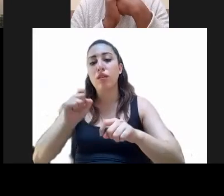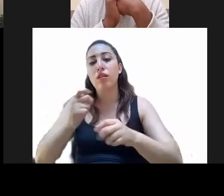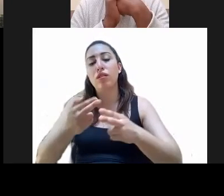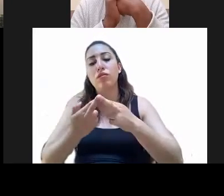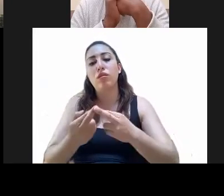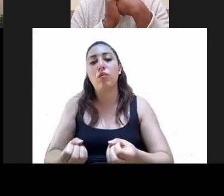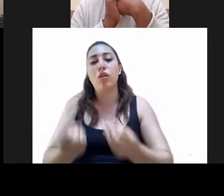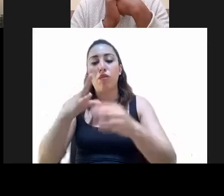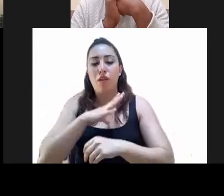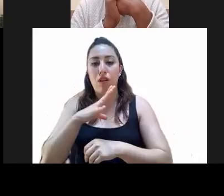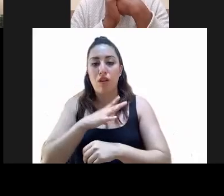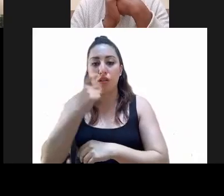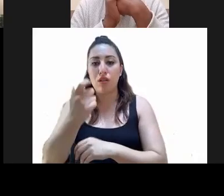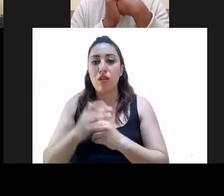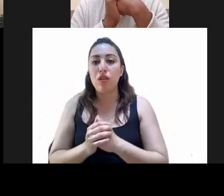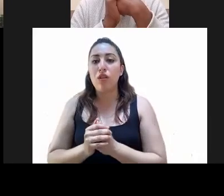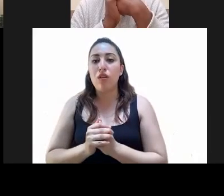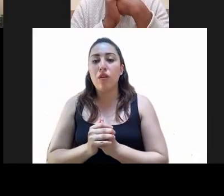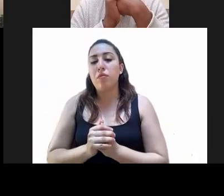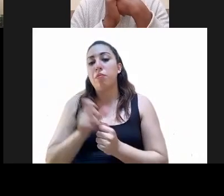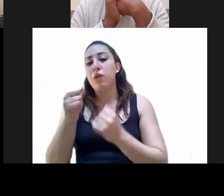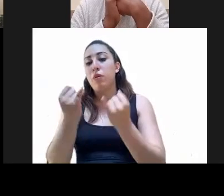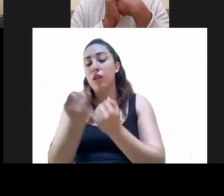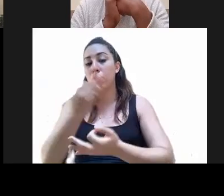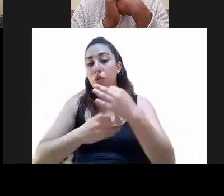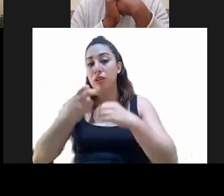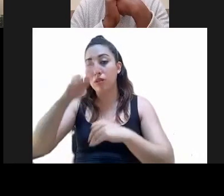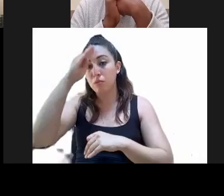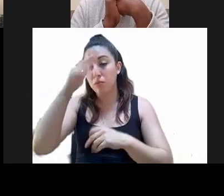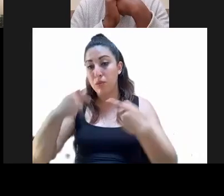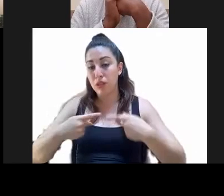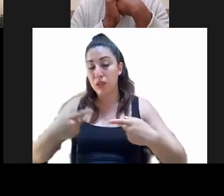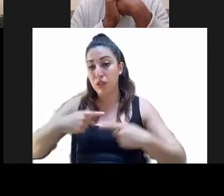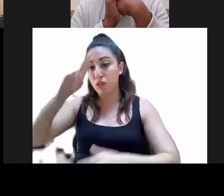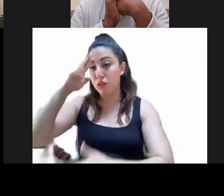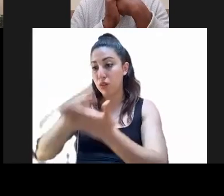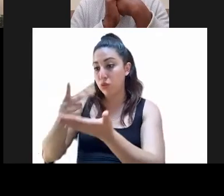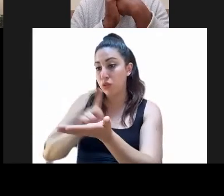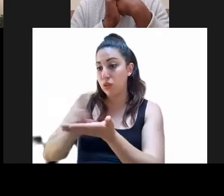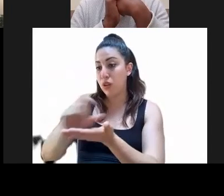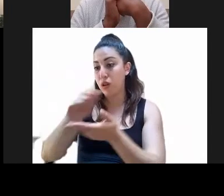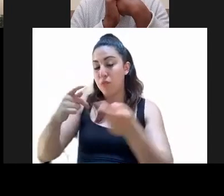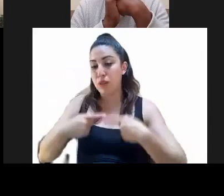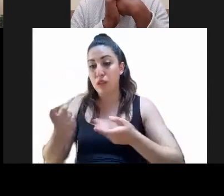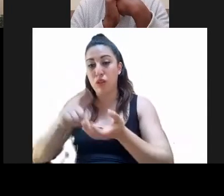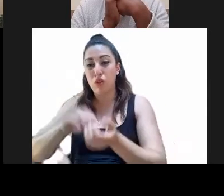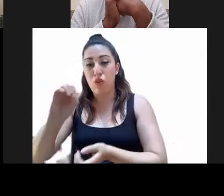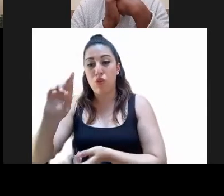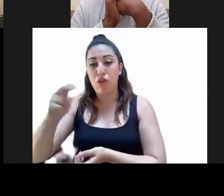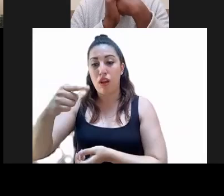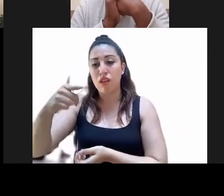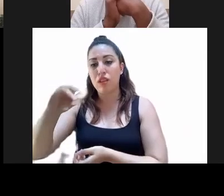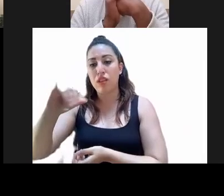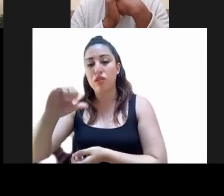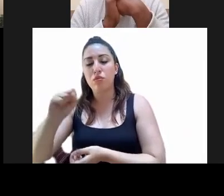último punto, aclarar que de ningún modo se afectan los derechos laborales de las y los trabajadores del organismo. Actualizar